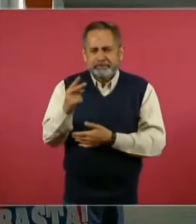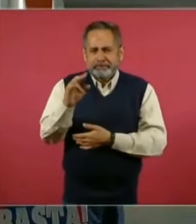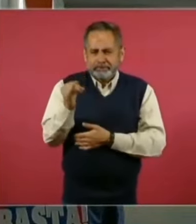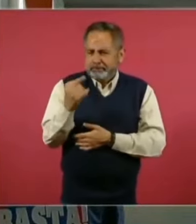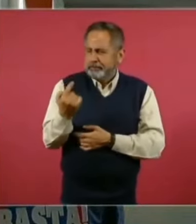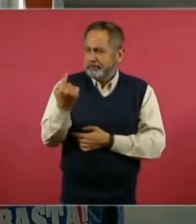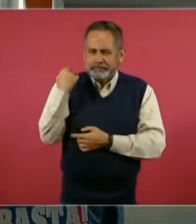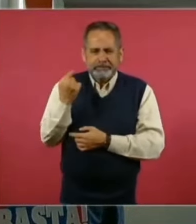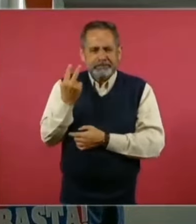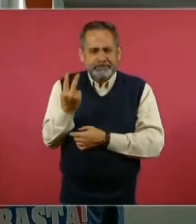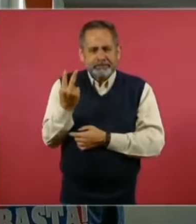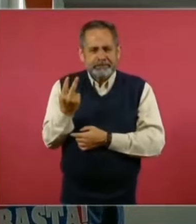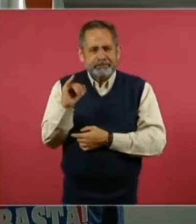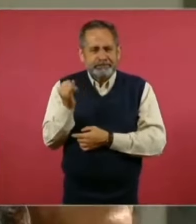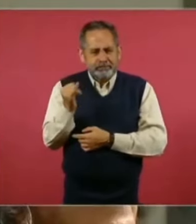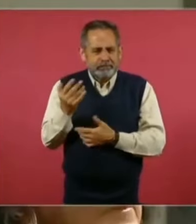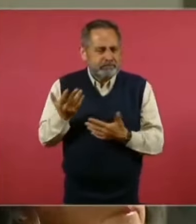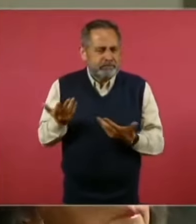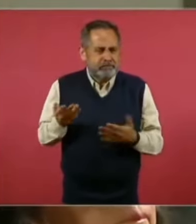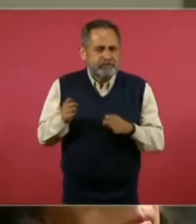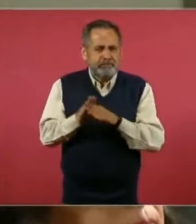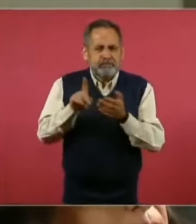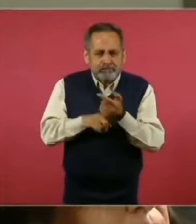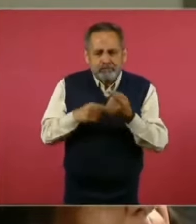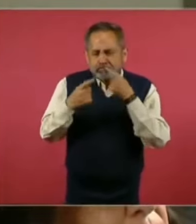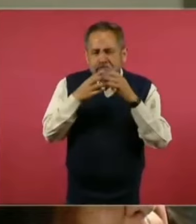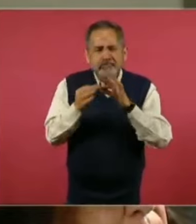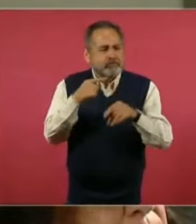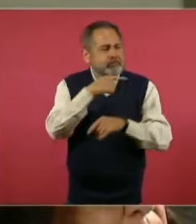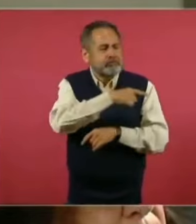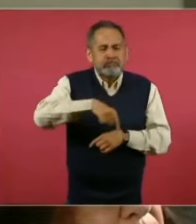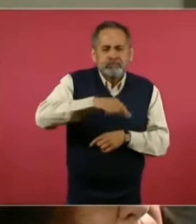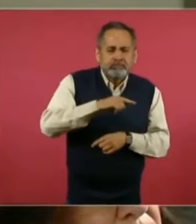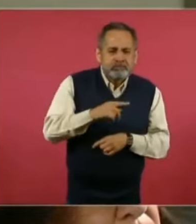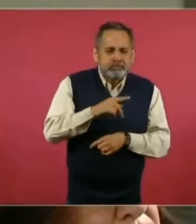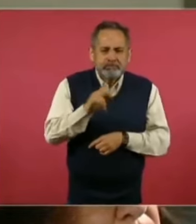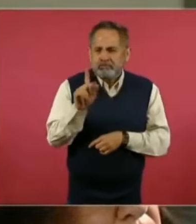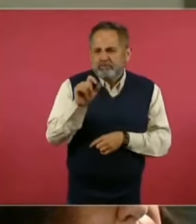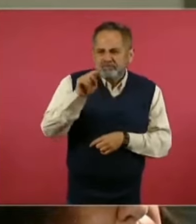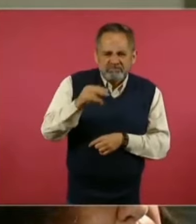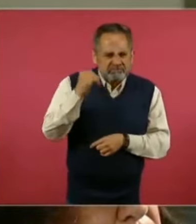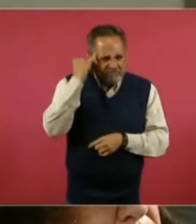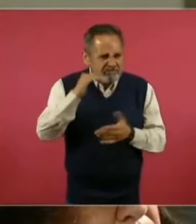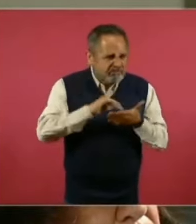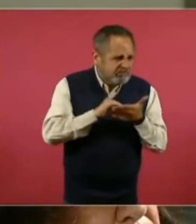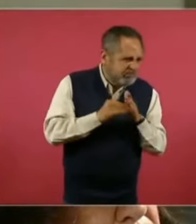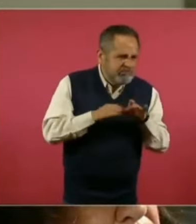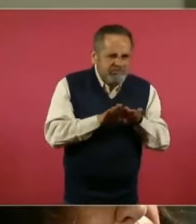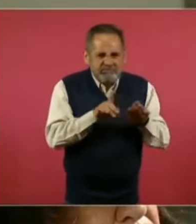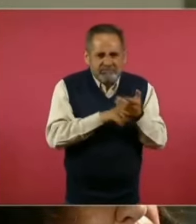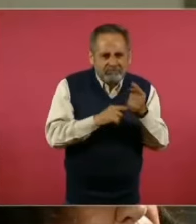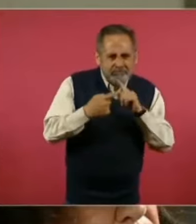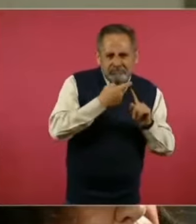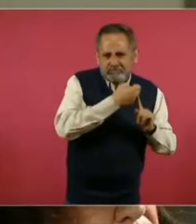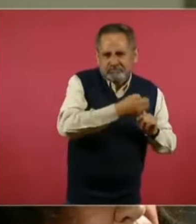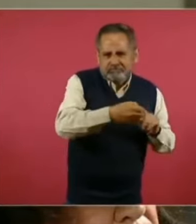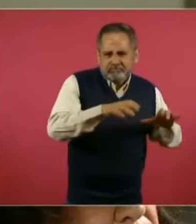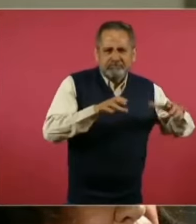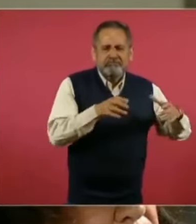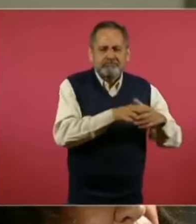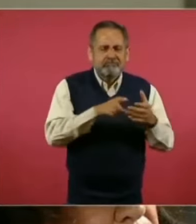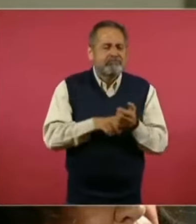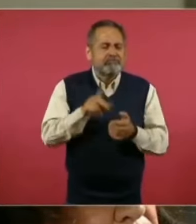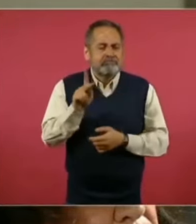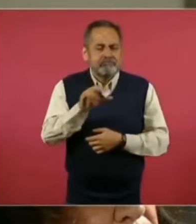bueno, del pasado 2 de junio, y como parte de toda una estrategia que ha orquestado este Poder